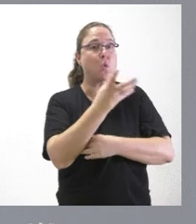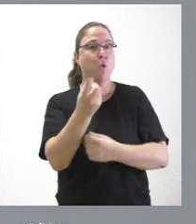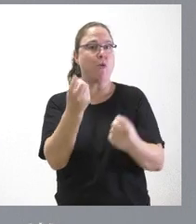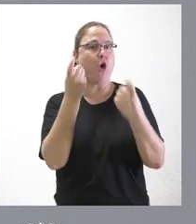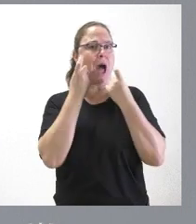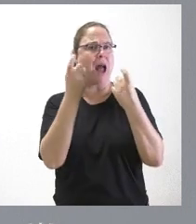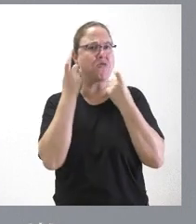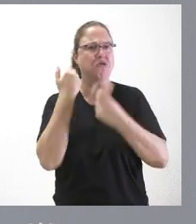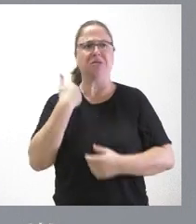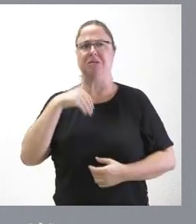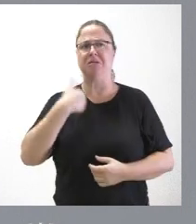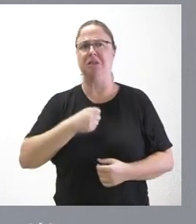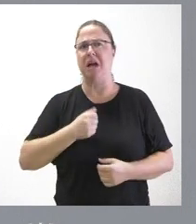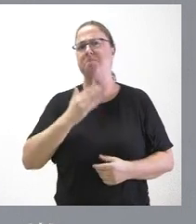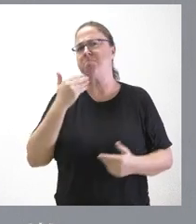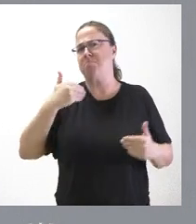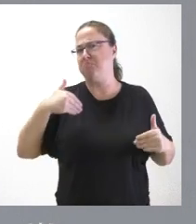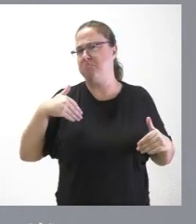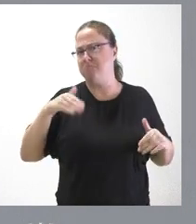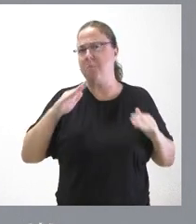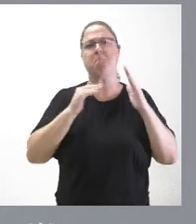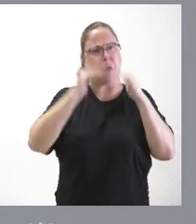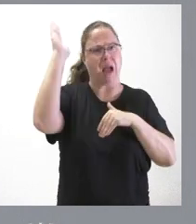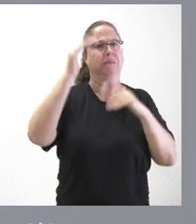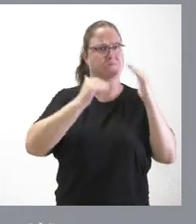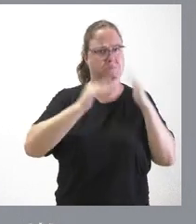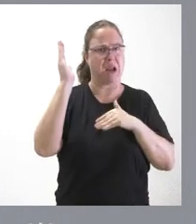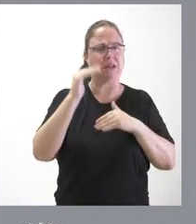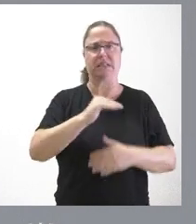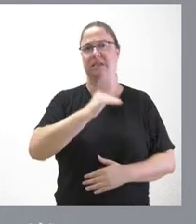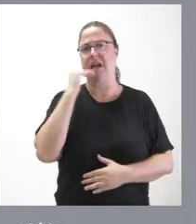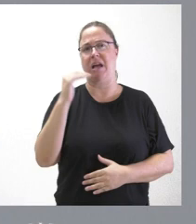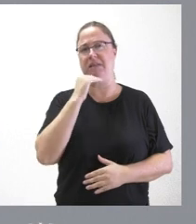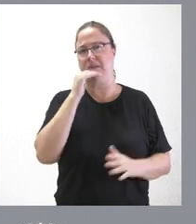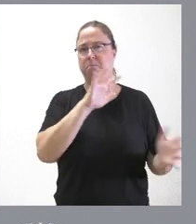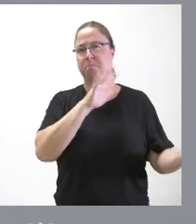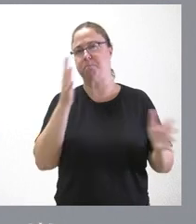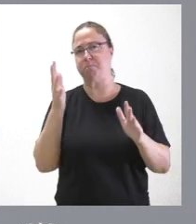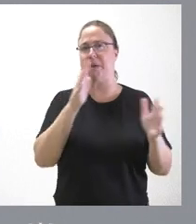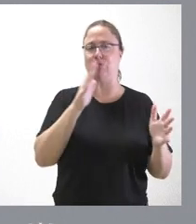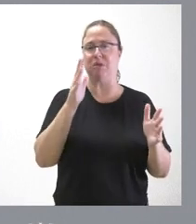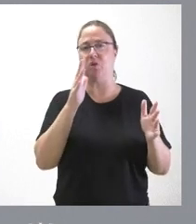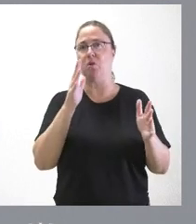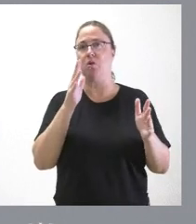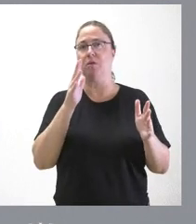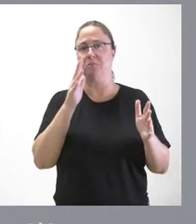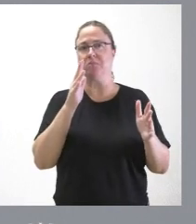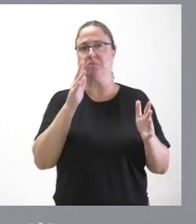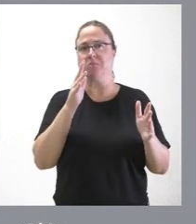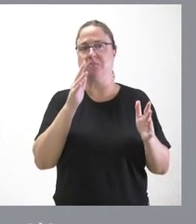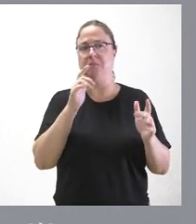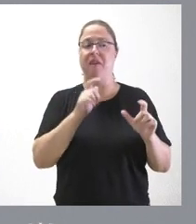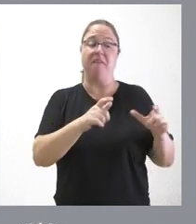habríamos ya cubierto muy por encima de esa cifra y estaríamos ya con una inversión bastante más